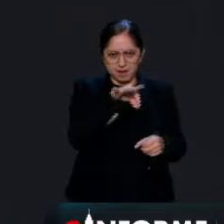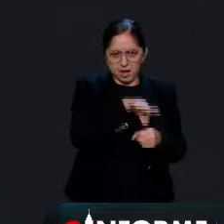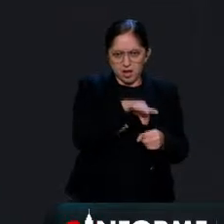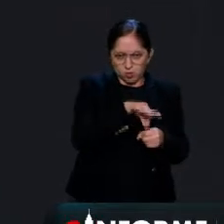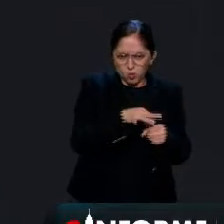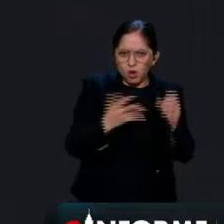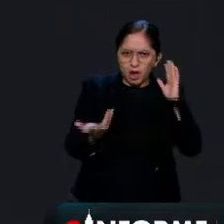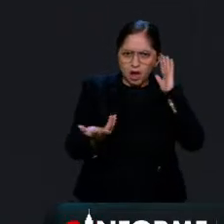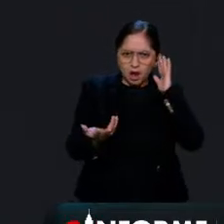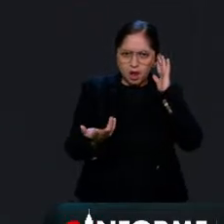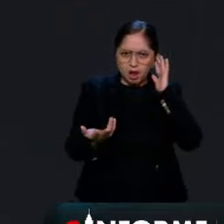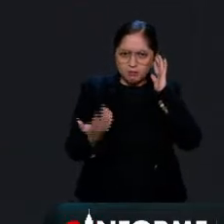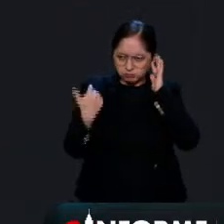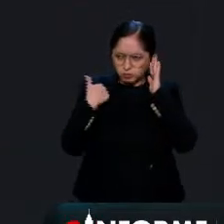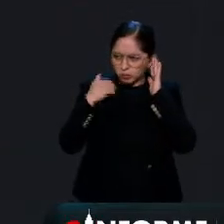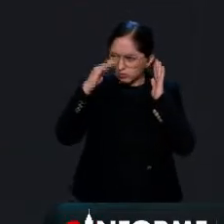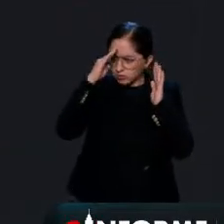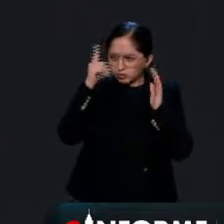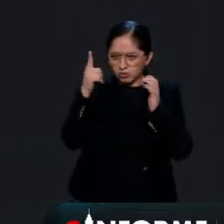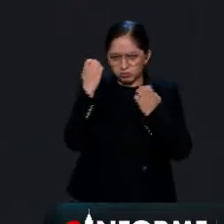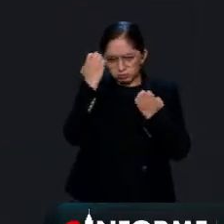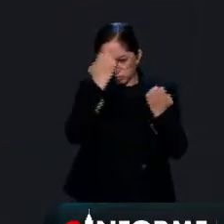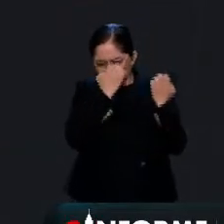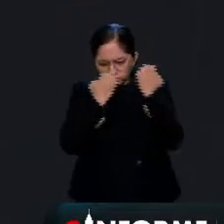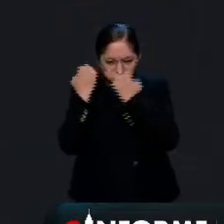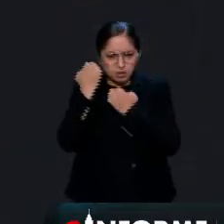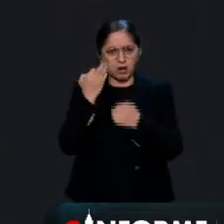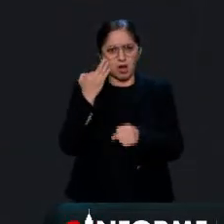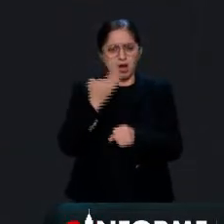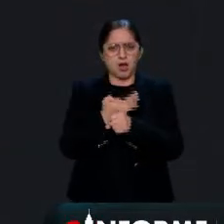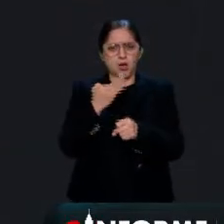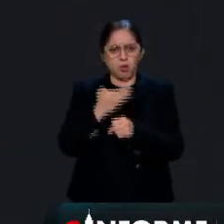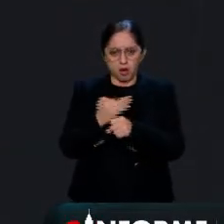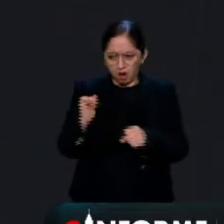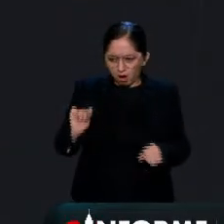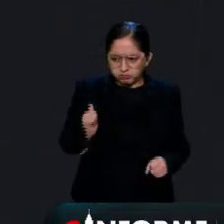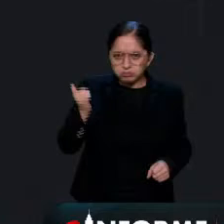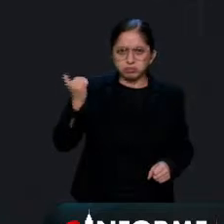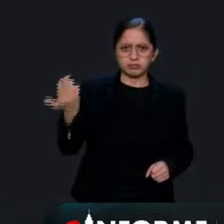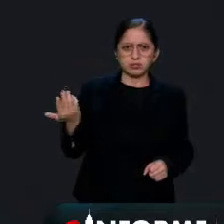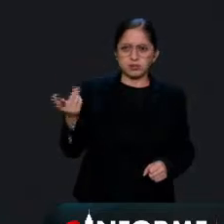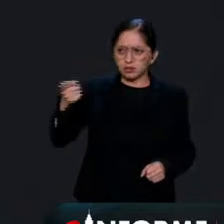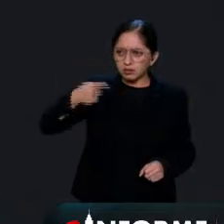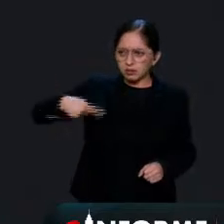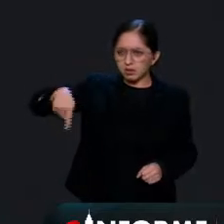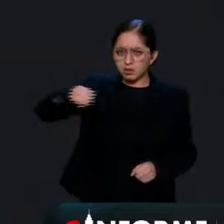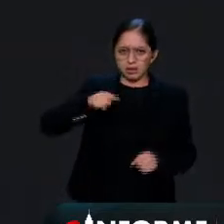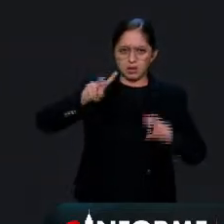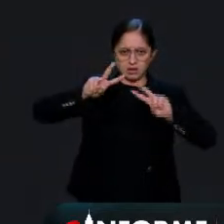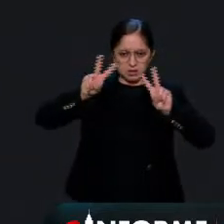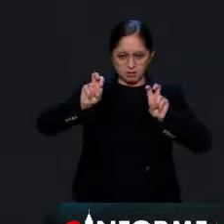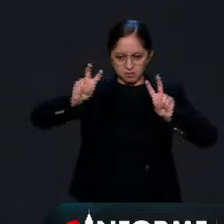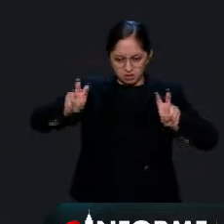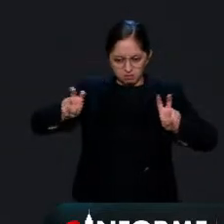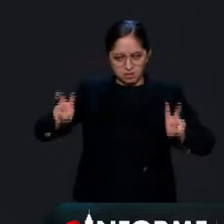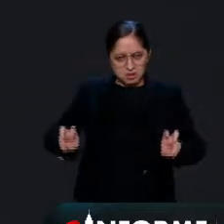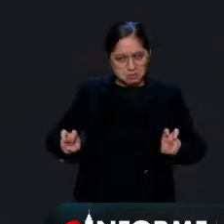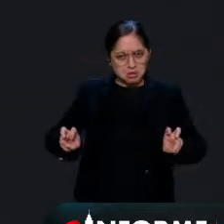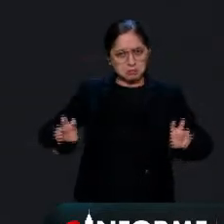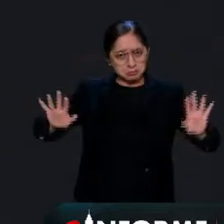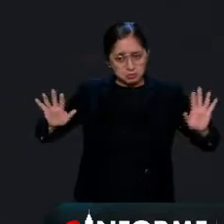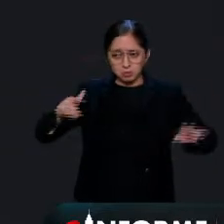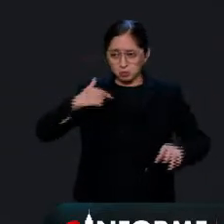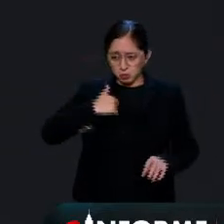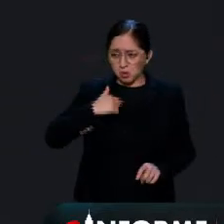no por qué no fijar posición desde ahora en torno a estos debates o sea si yo voy a